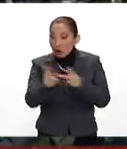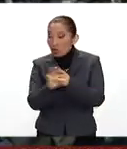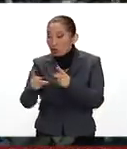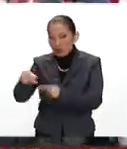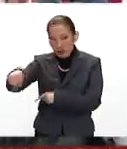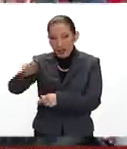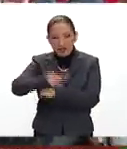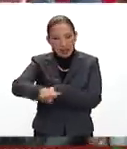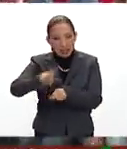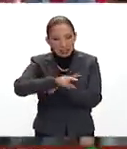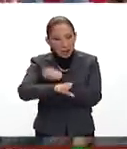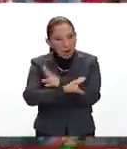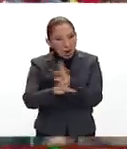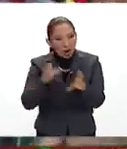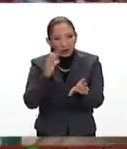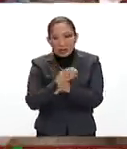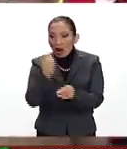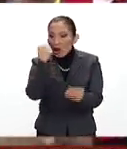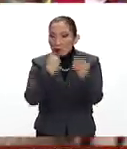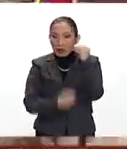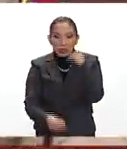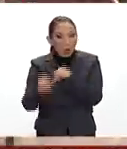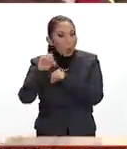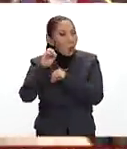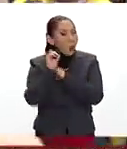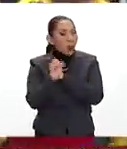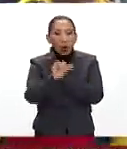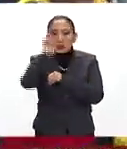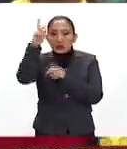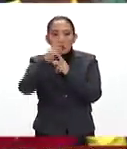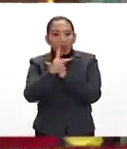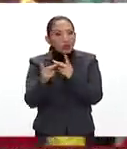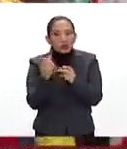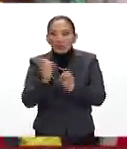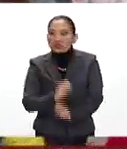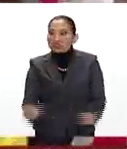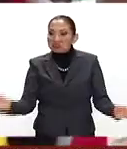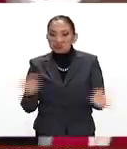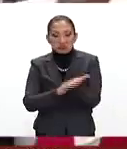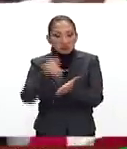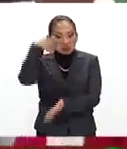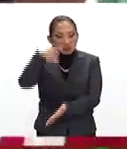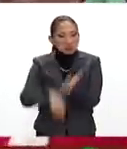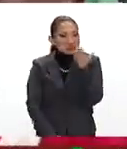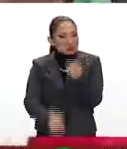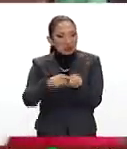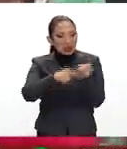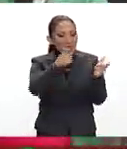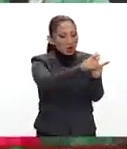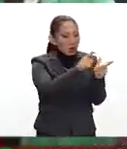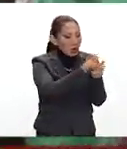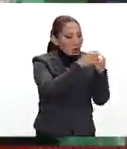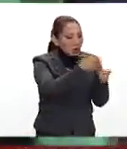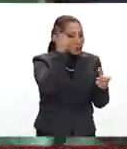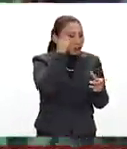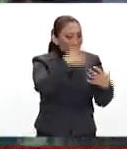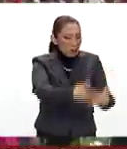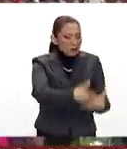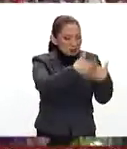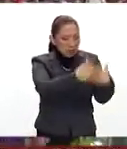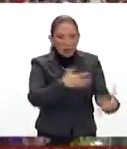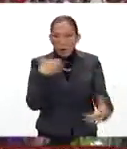nacional de artículos, sea alimentos u otro tipo de productos, están a niveles bajos, los gremios de empresarios, de